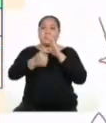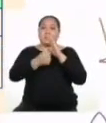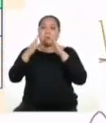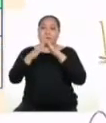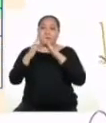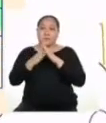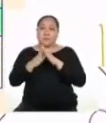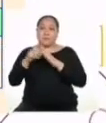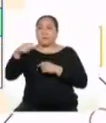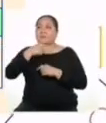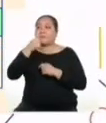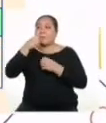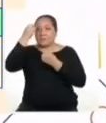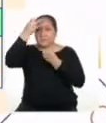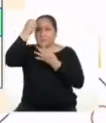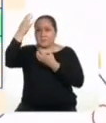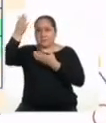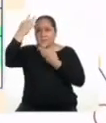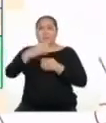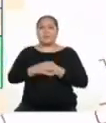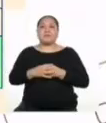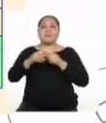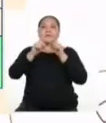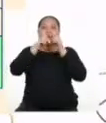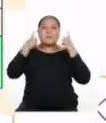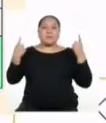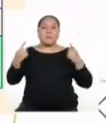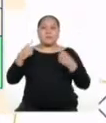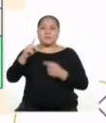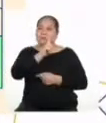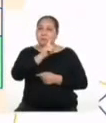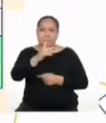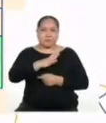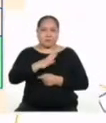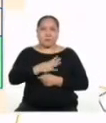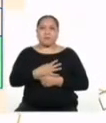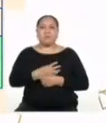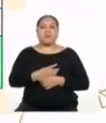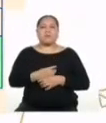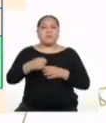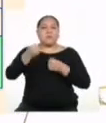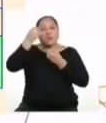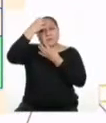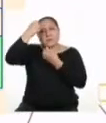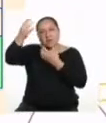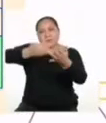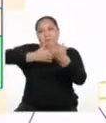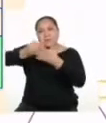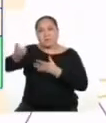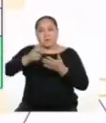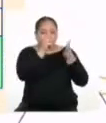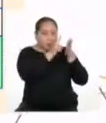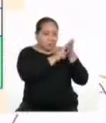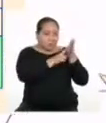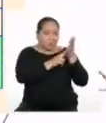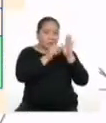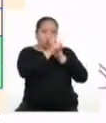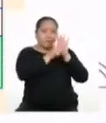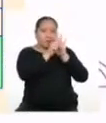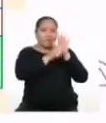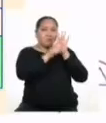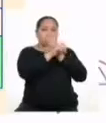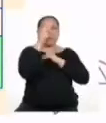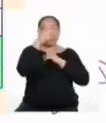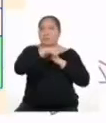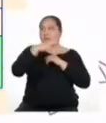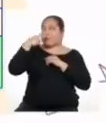gusta informarse. El registro informal y las fuentes que usaré son principalmente las lecturas y videos que hemos visto en el